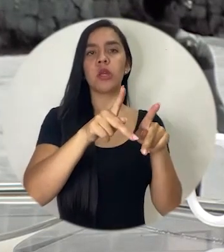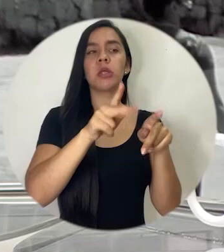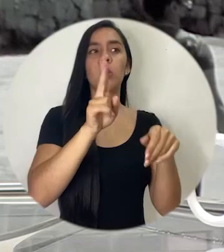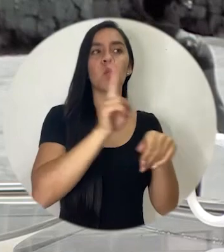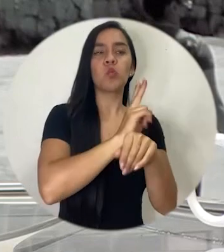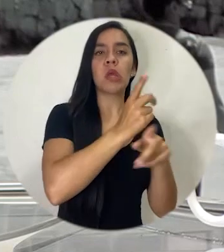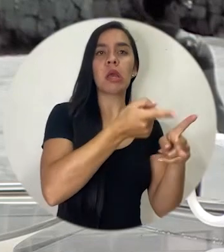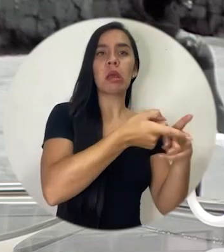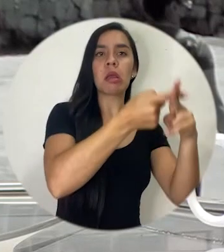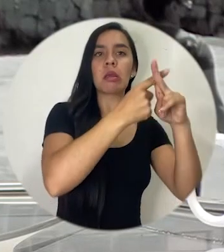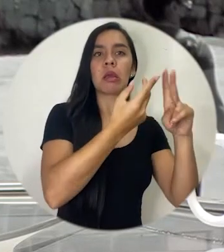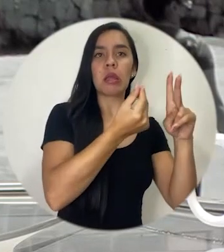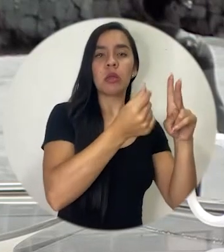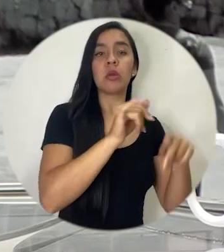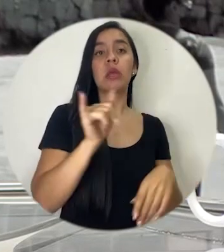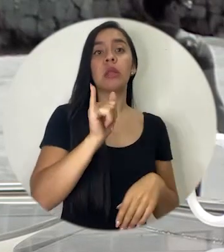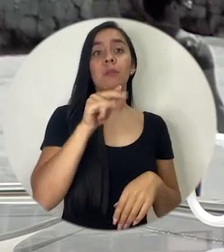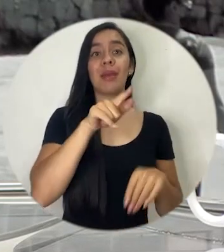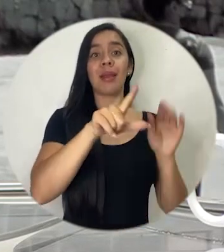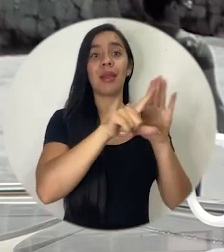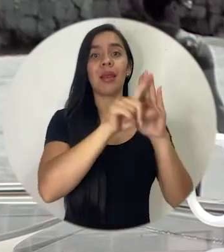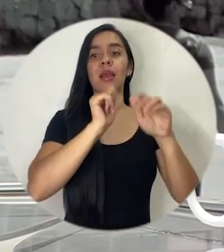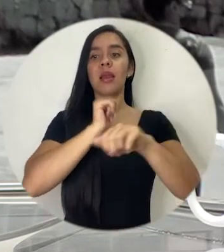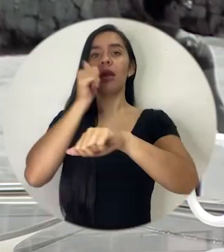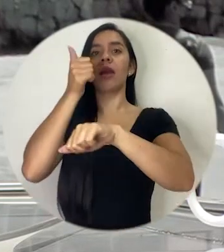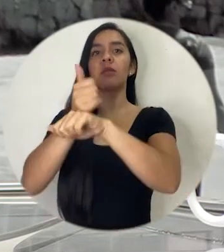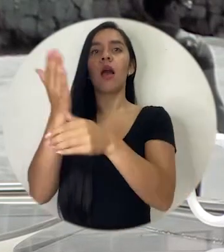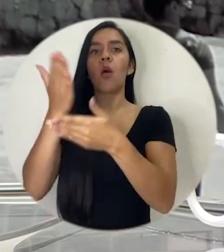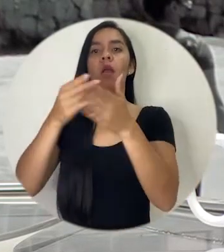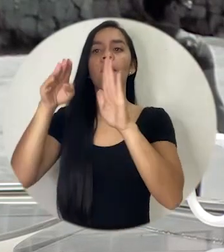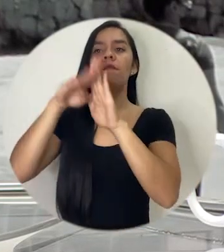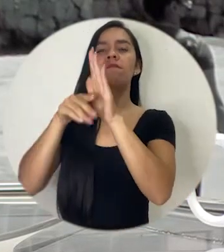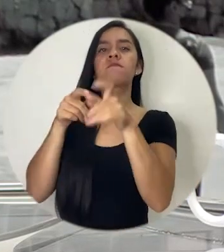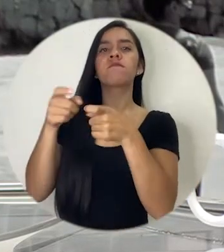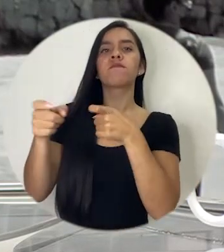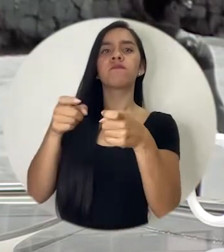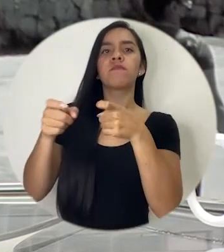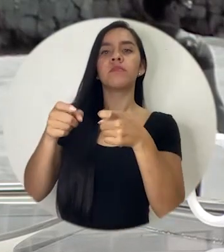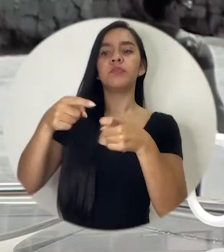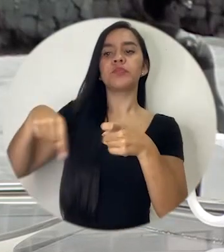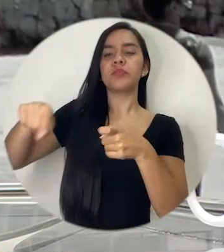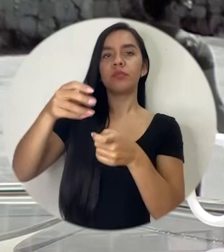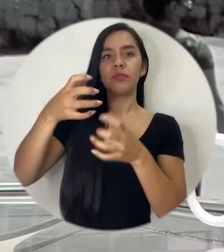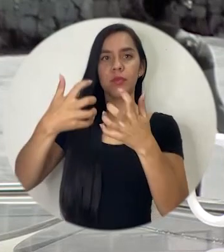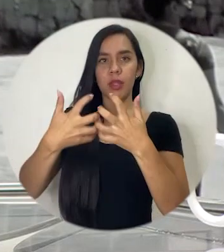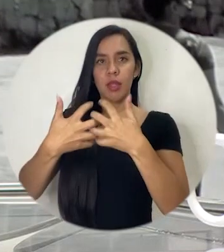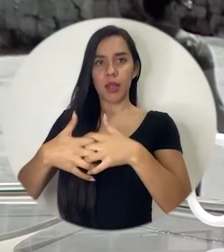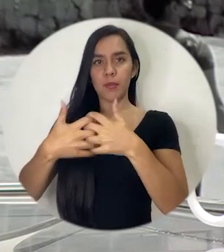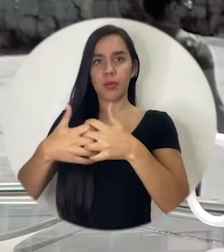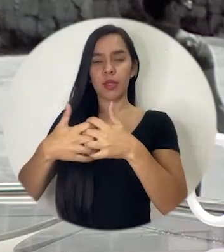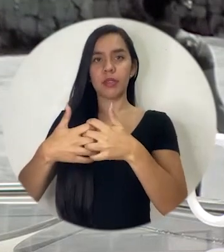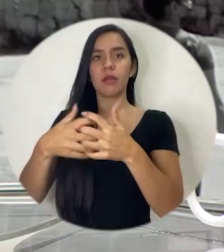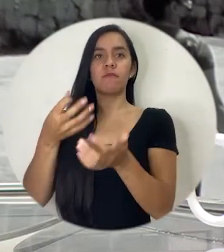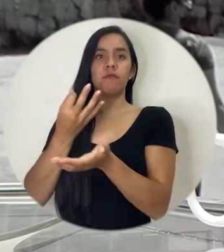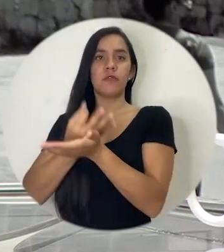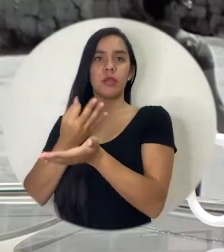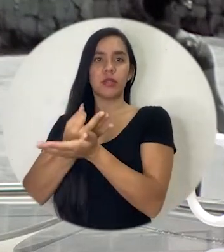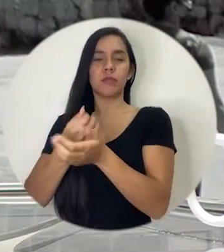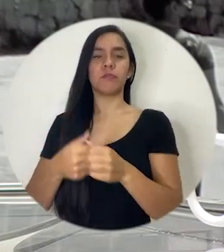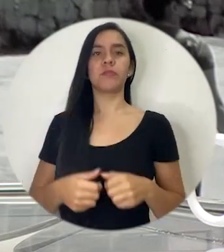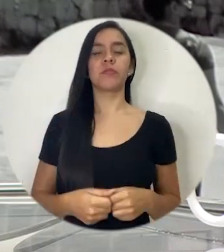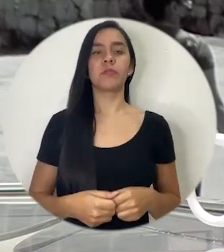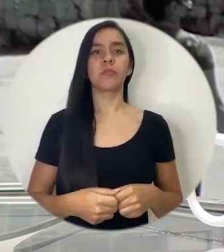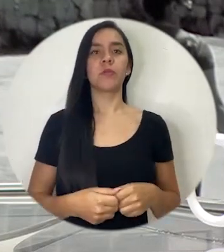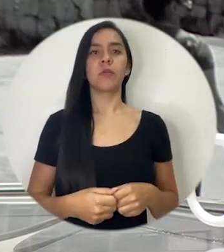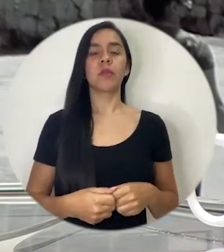como y también establece alguna serie de regulaciones y demás para las empresas del sector financiero ahora